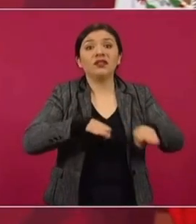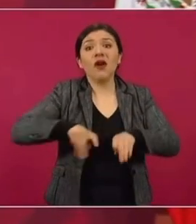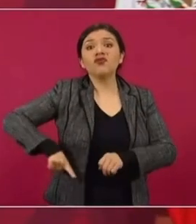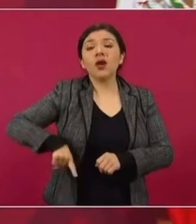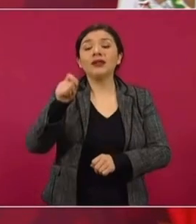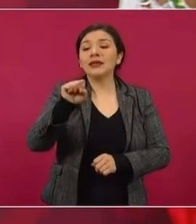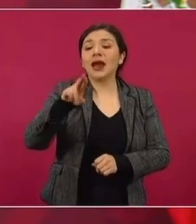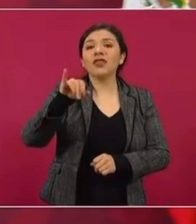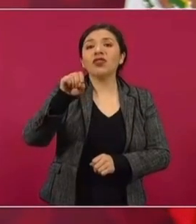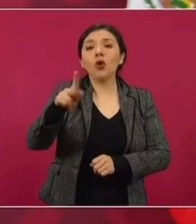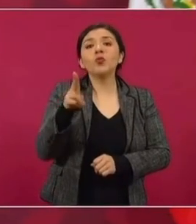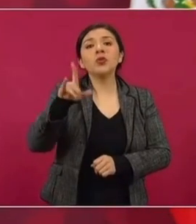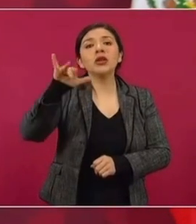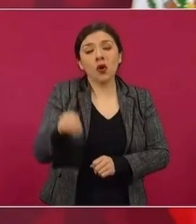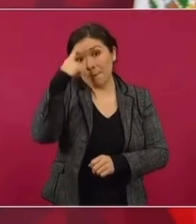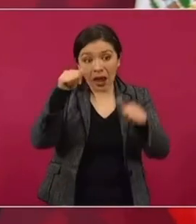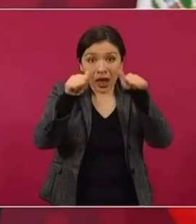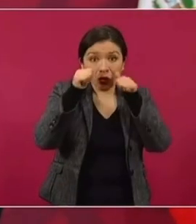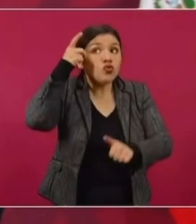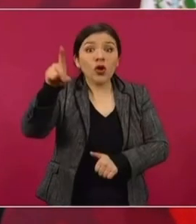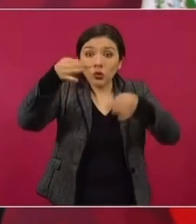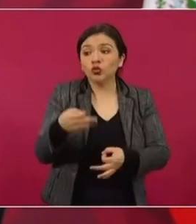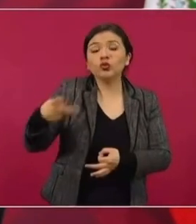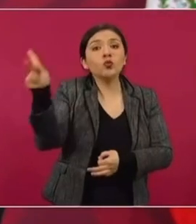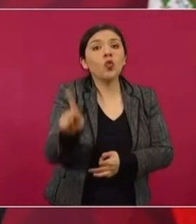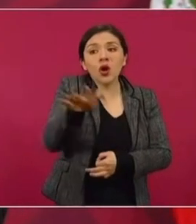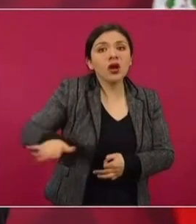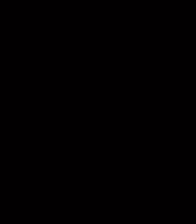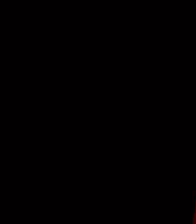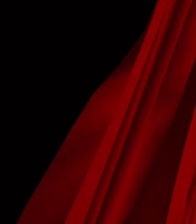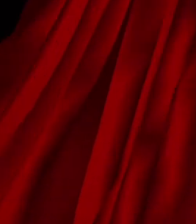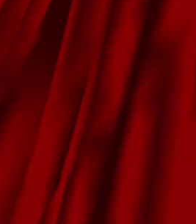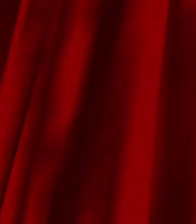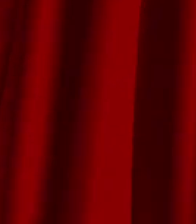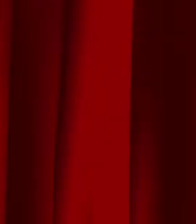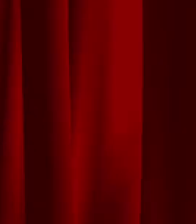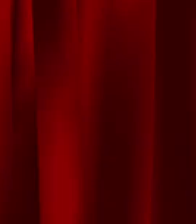y son bienes de todos, son bienes del pueblo y no permitir la corrupción. No, porque nosotros somos